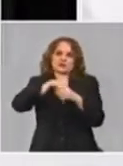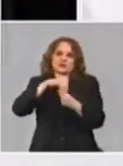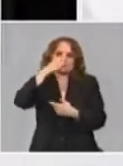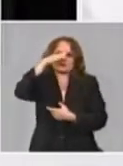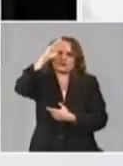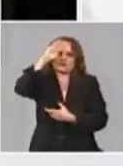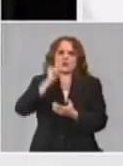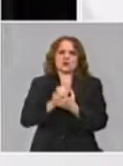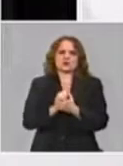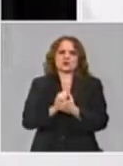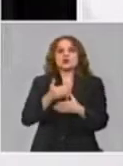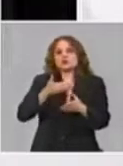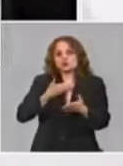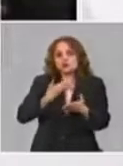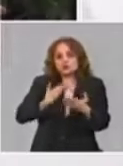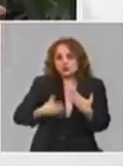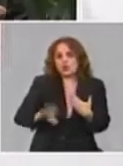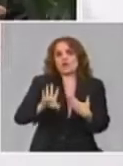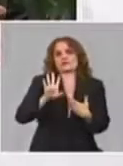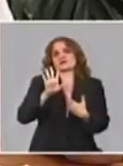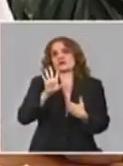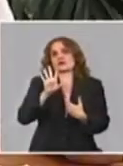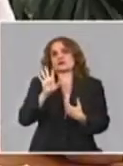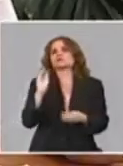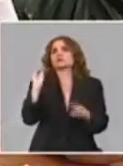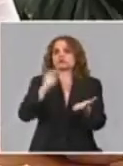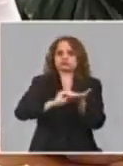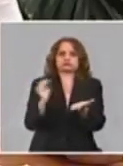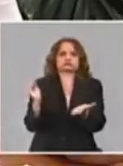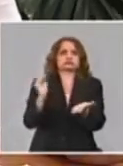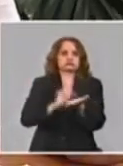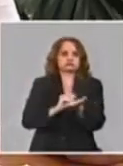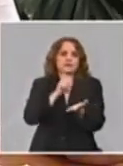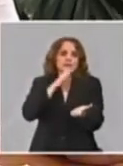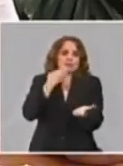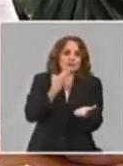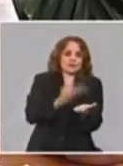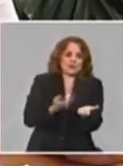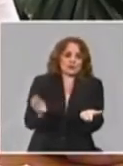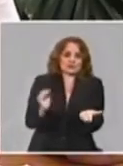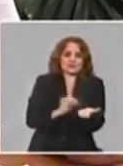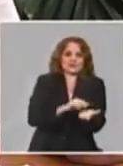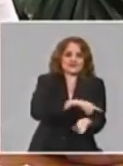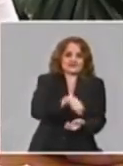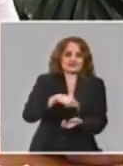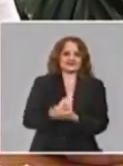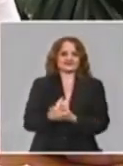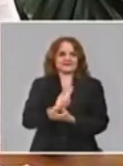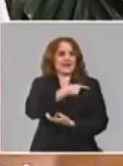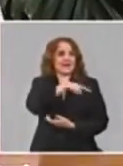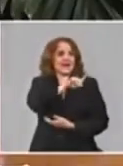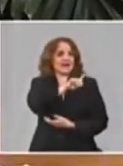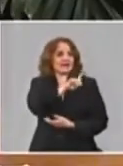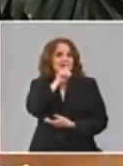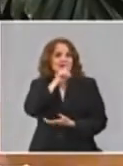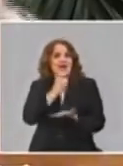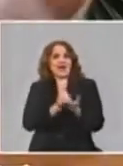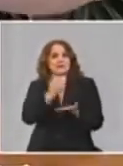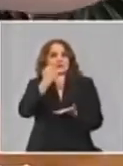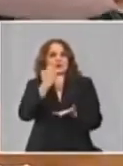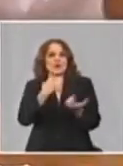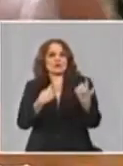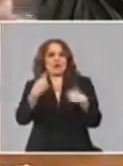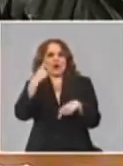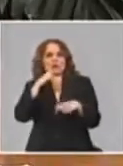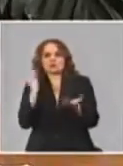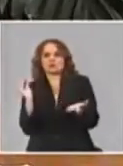sigue en construcción. Seguimos poniéndole tema, ayer aprobamos un nuevo brazo para una nueva clasificación de pacientes no